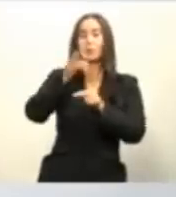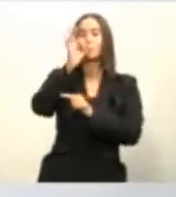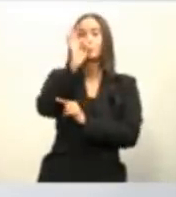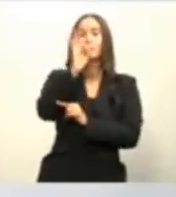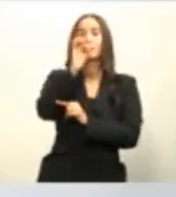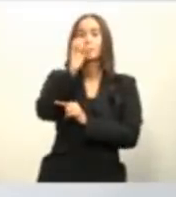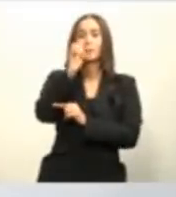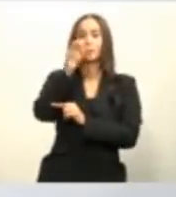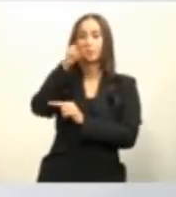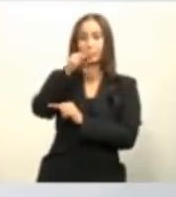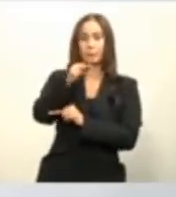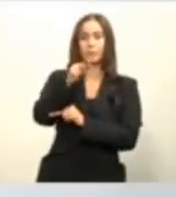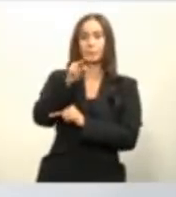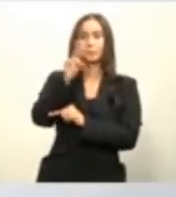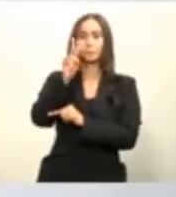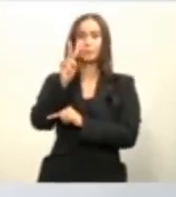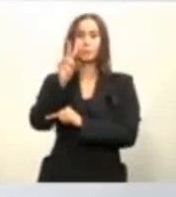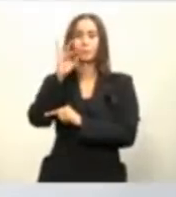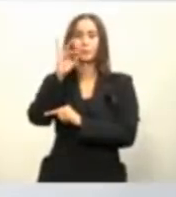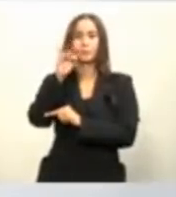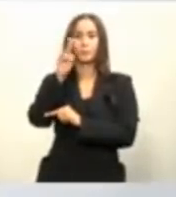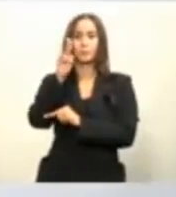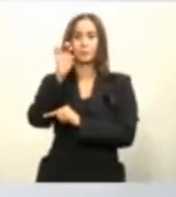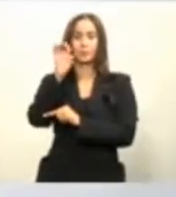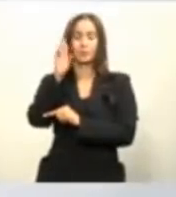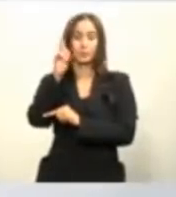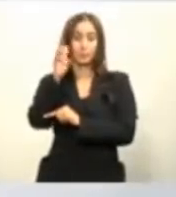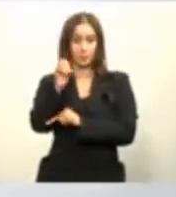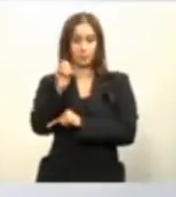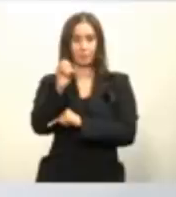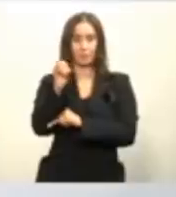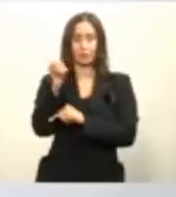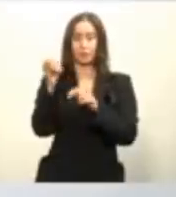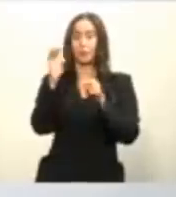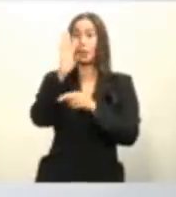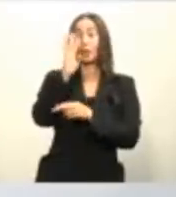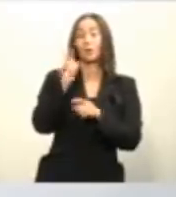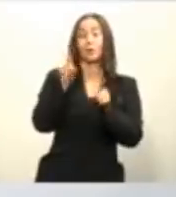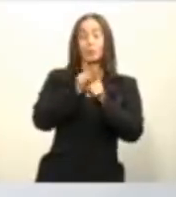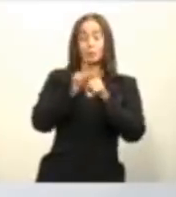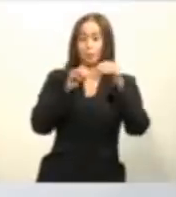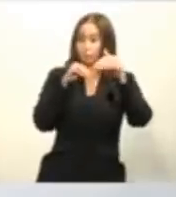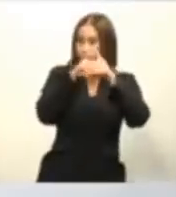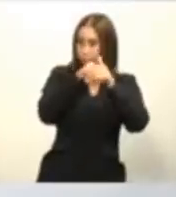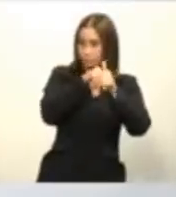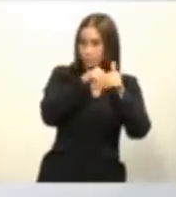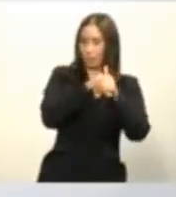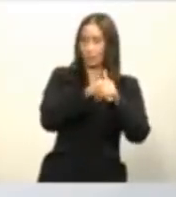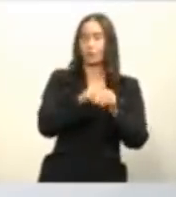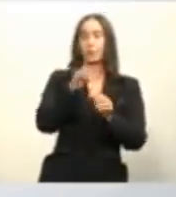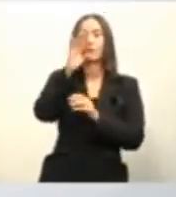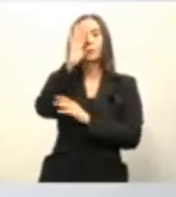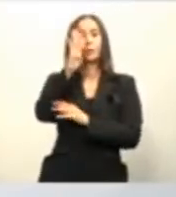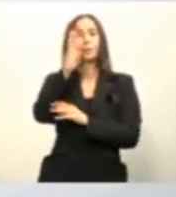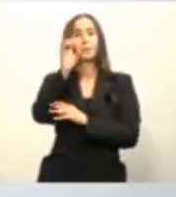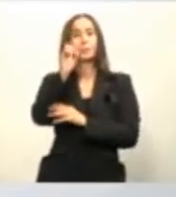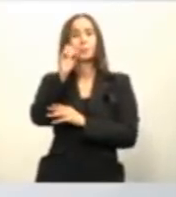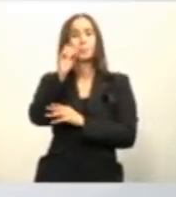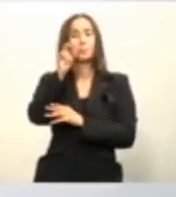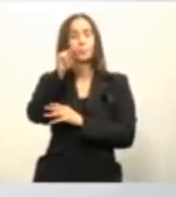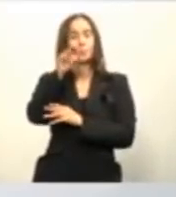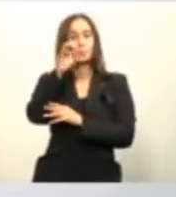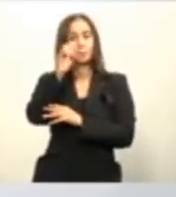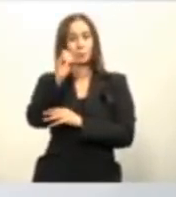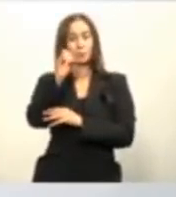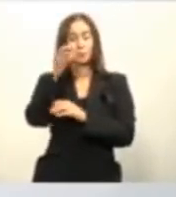en base a una estructura de bonos consolidados tanto para el inicial de la vivienda con el bono y tevis de la ley